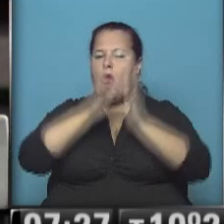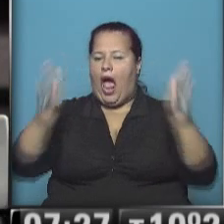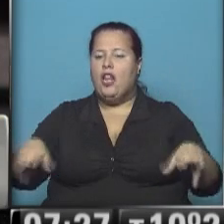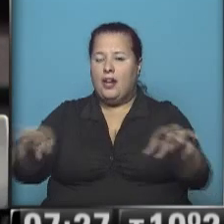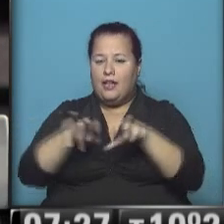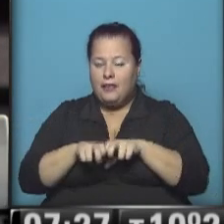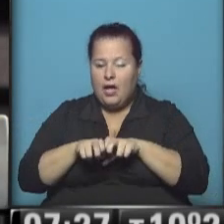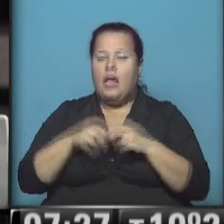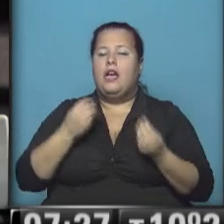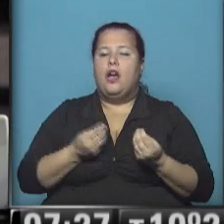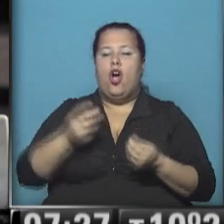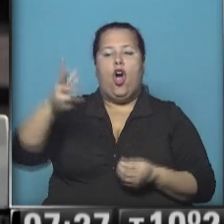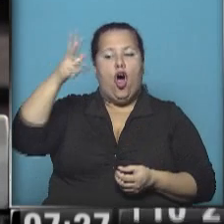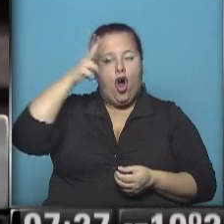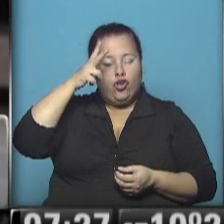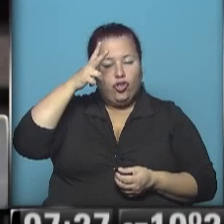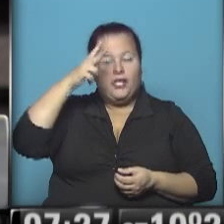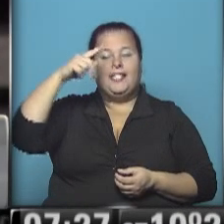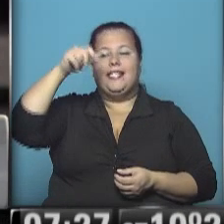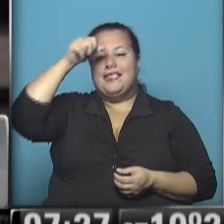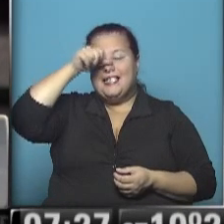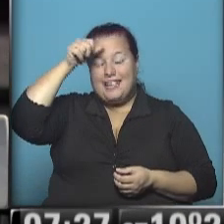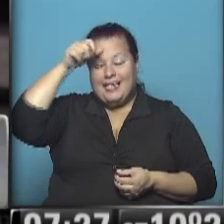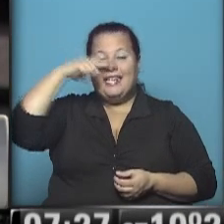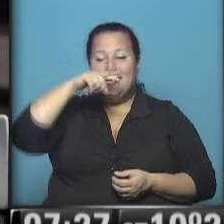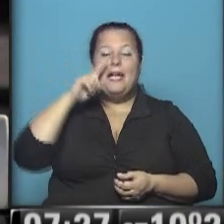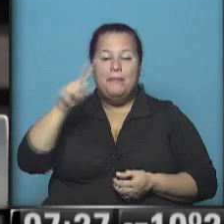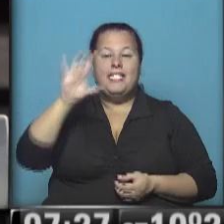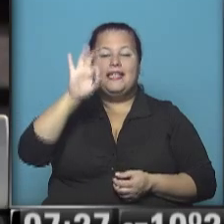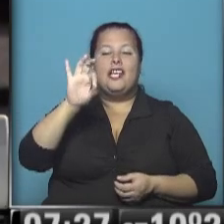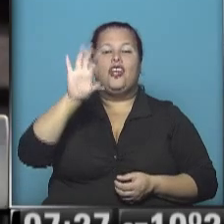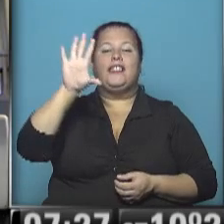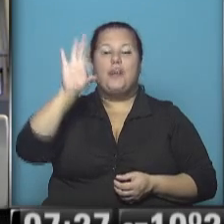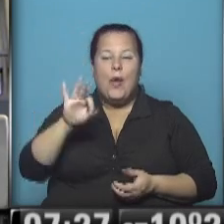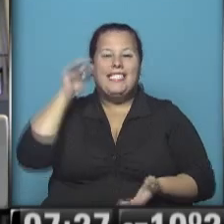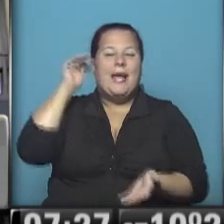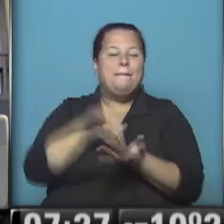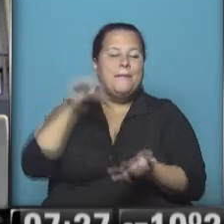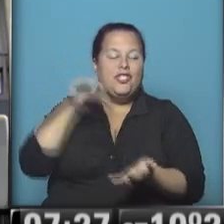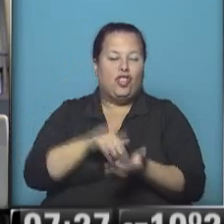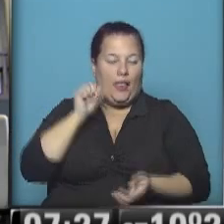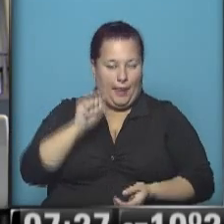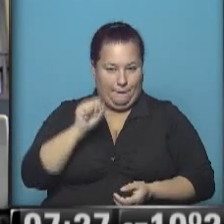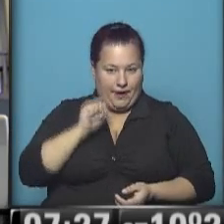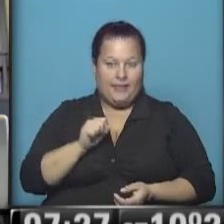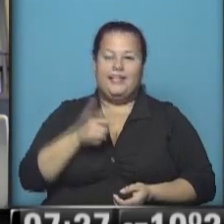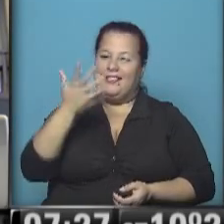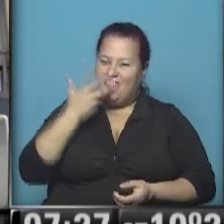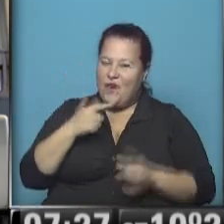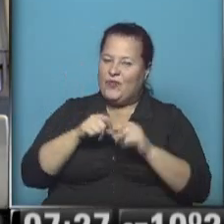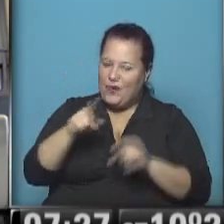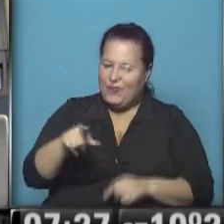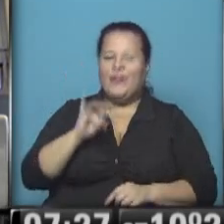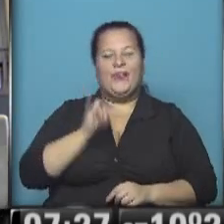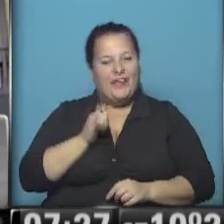recaudación? Estamos hablando de 867 mil, 50 millones de pesos. te gustan los números